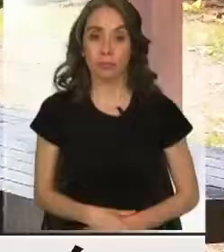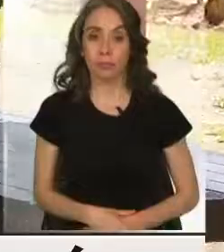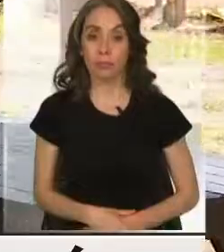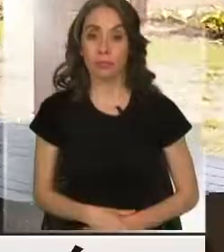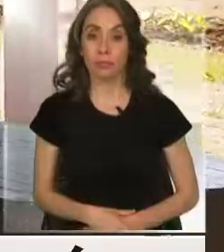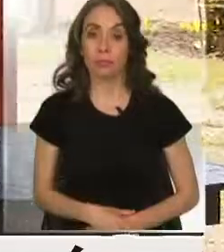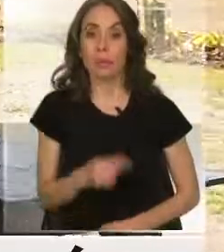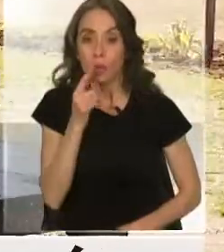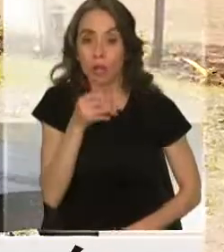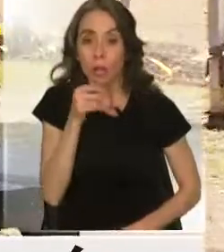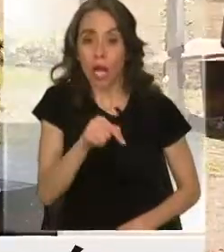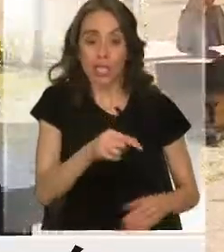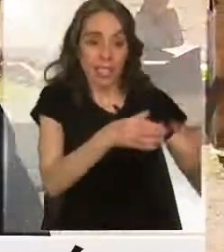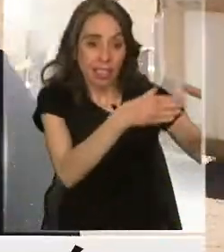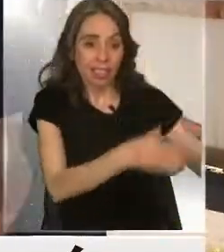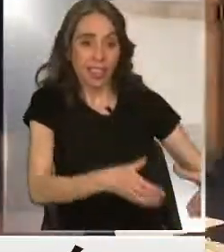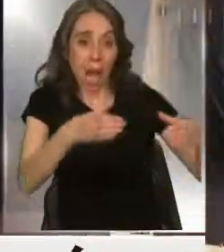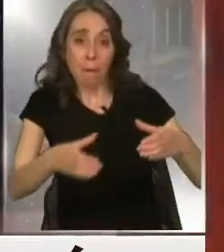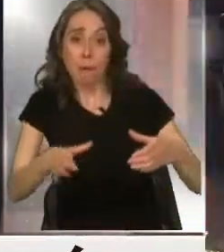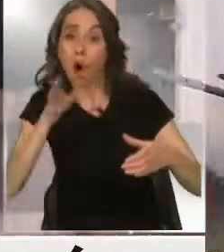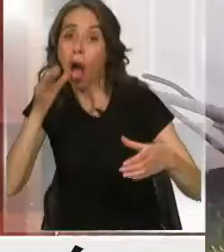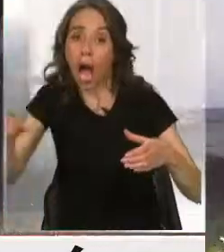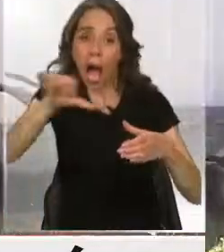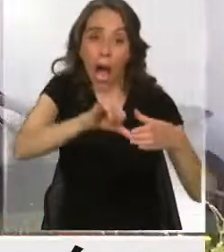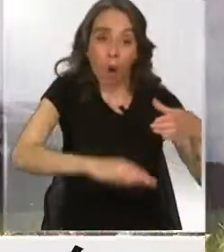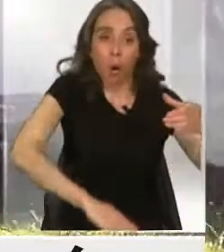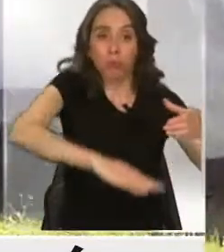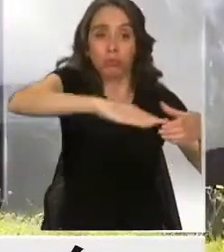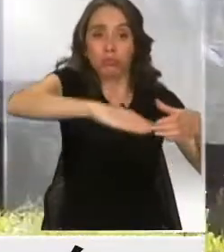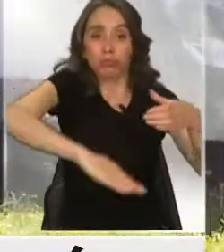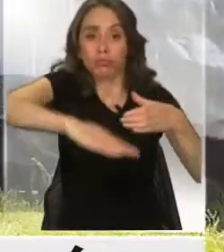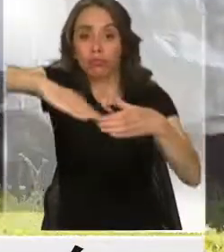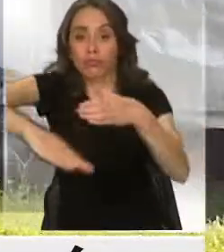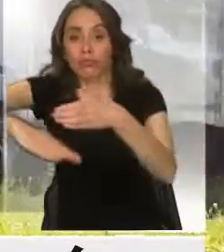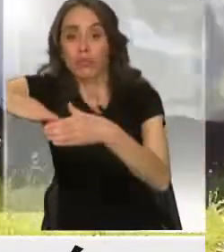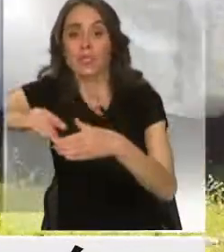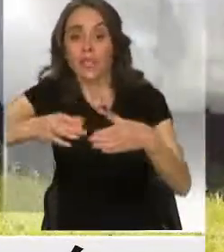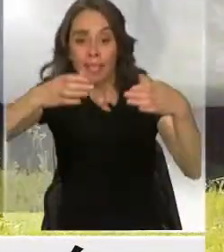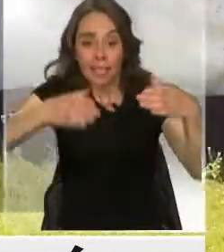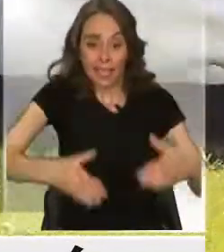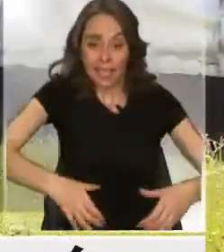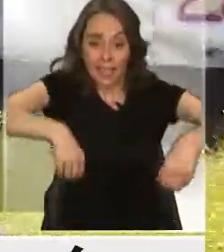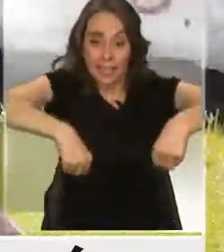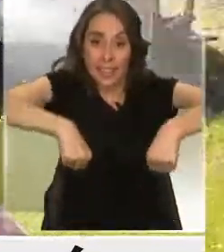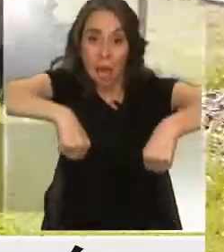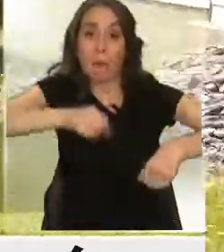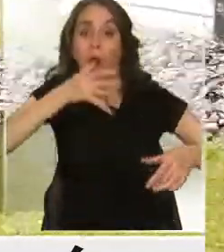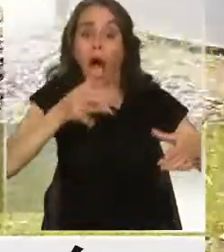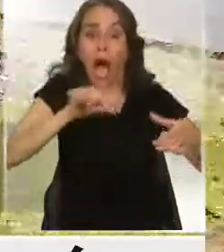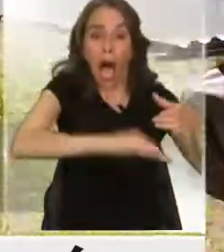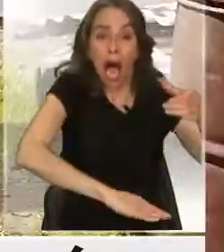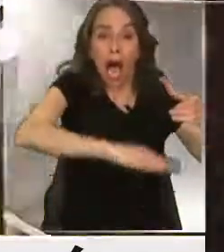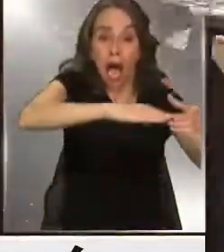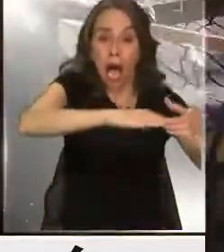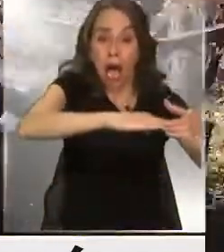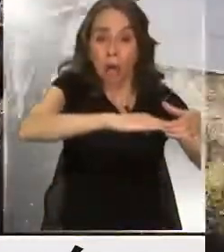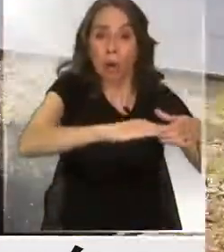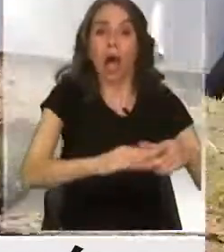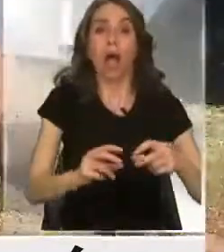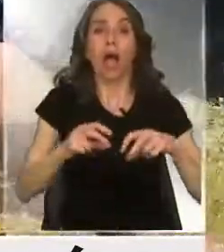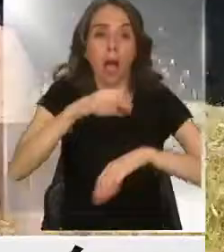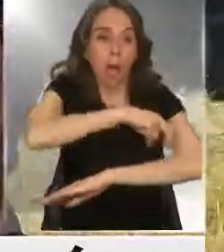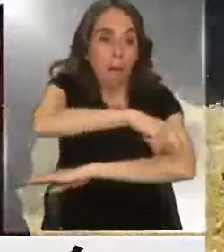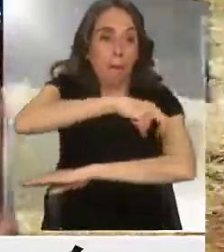Aquí juntamos la agüita, ¿eh? Aquí yo junto la agüita. Y voy y se va a hacer aquí mis papitas.